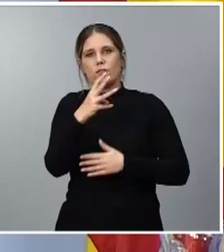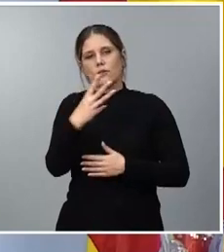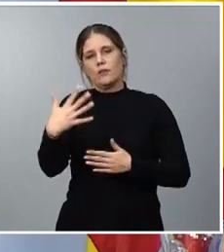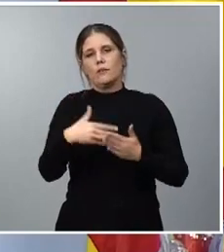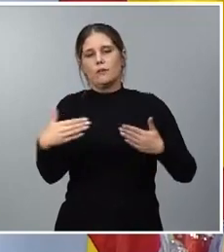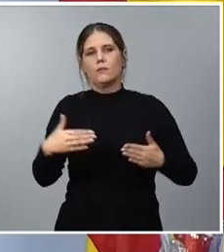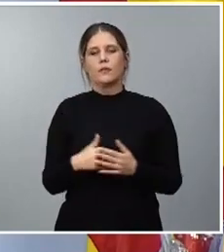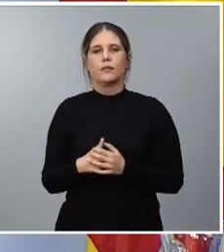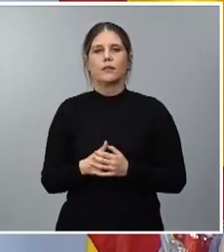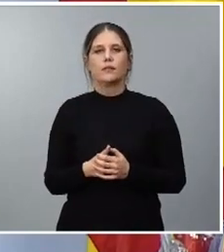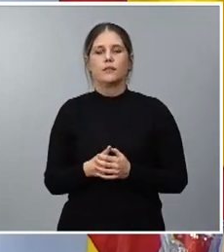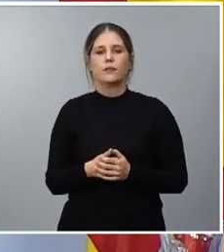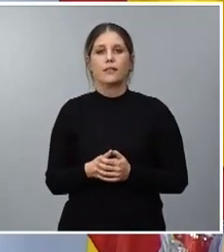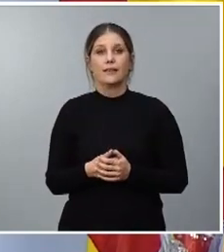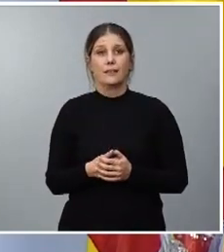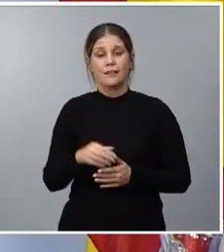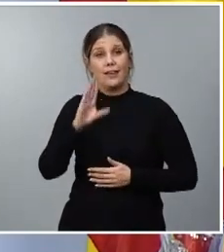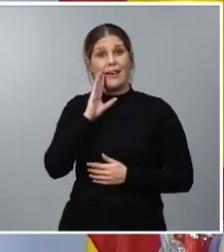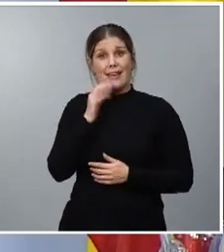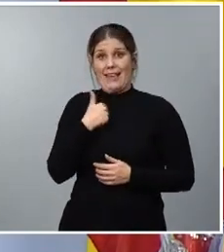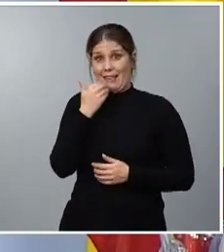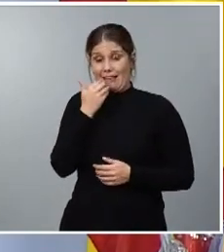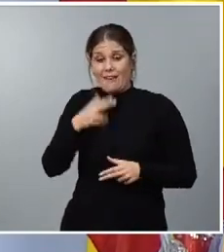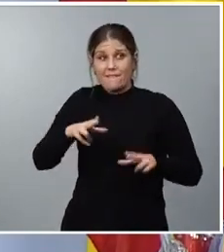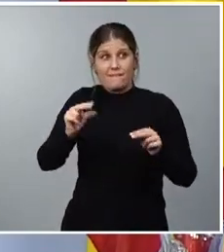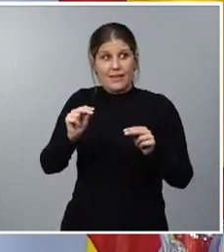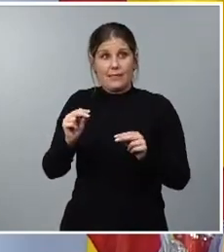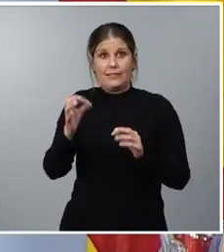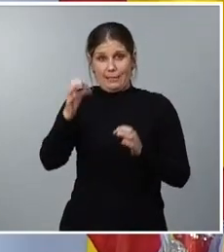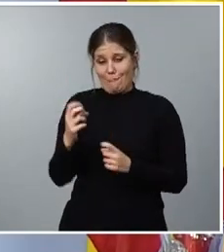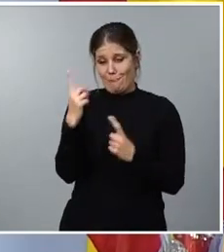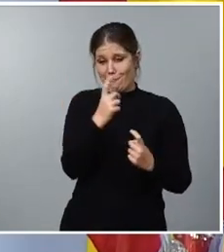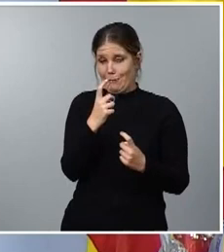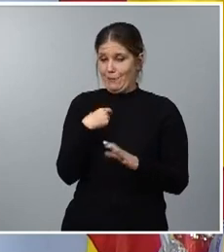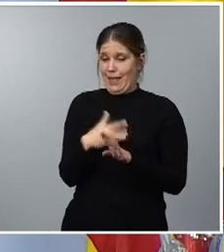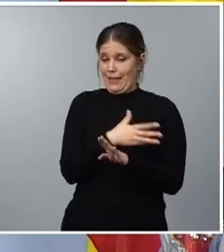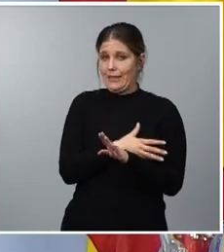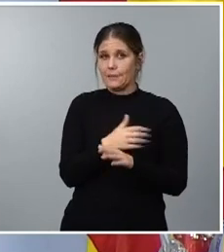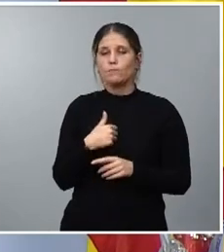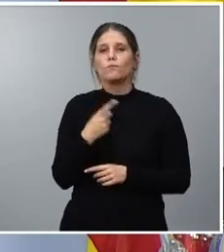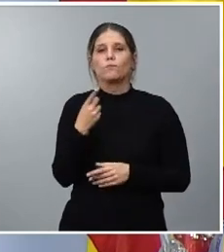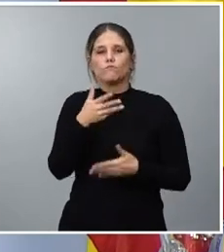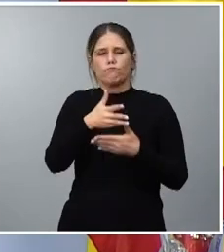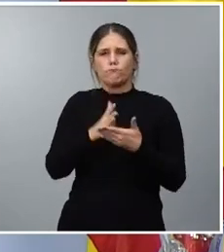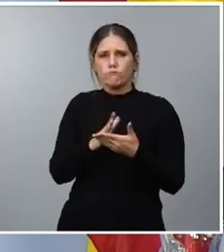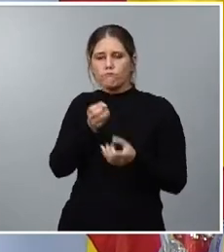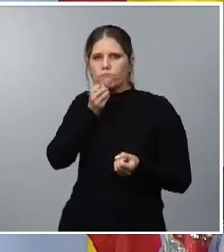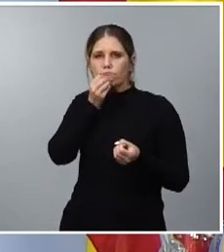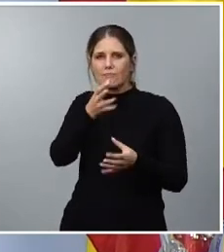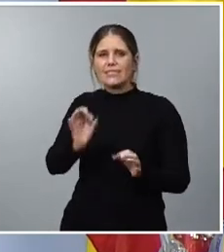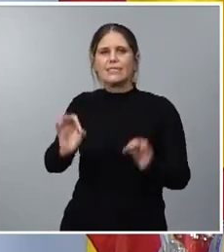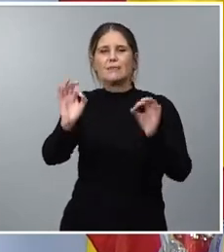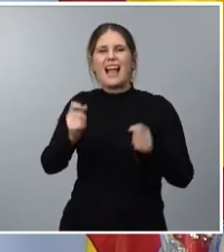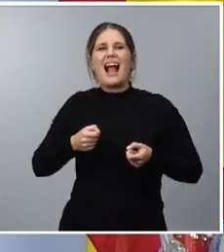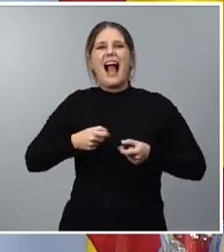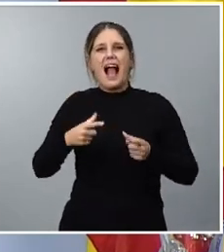y adelantándome ya en este final alguna pregunta voy a hacer una parte una especial mención al gasto